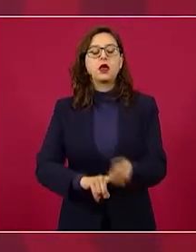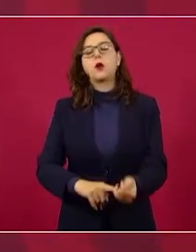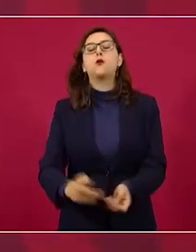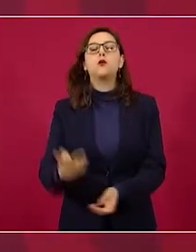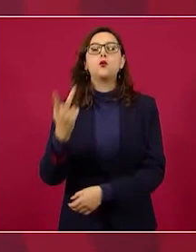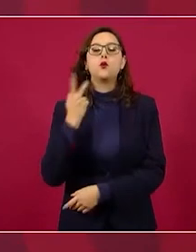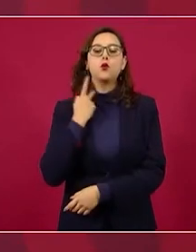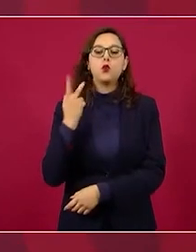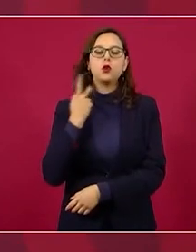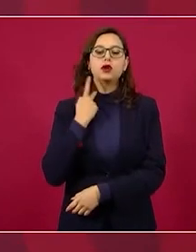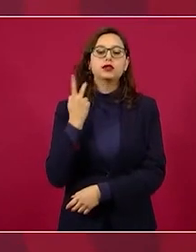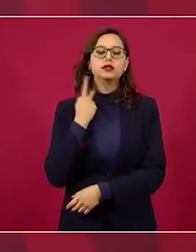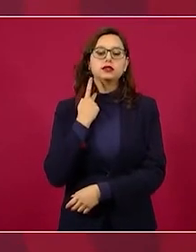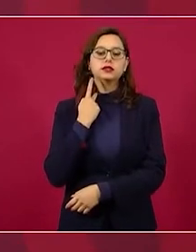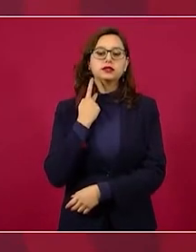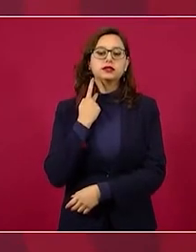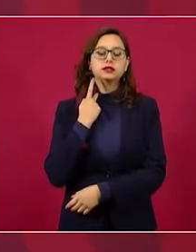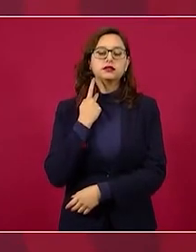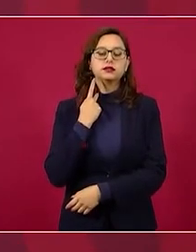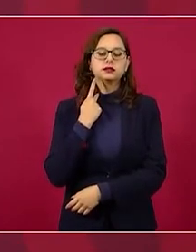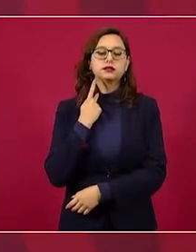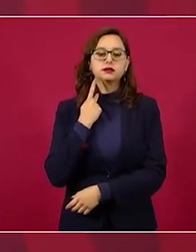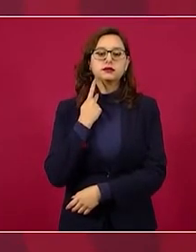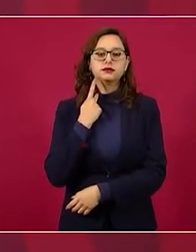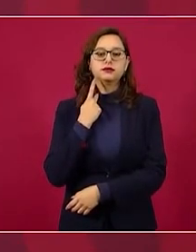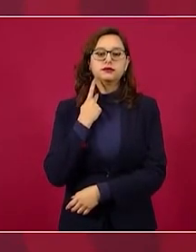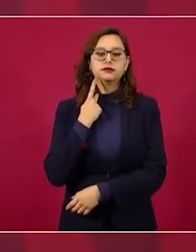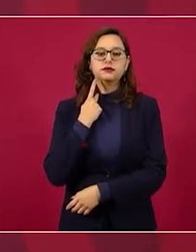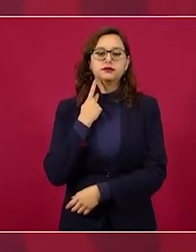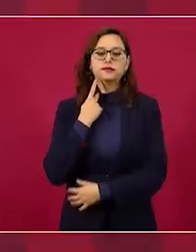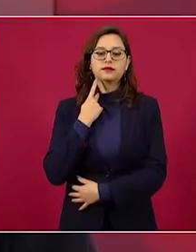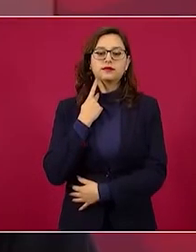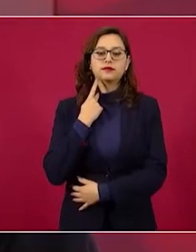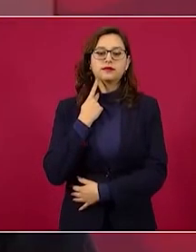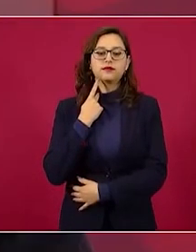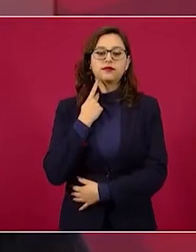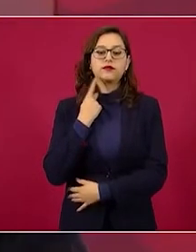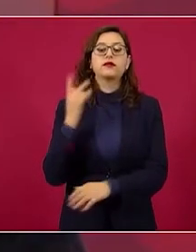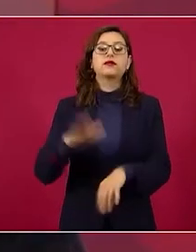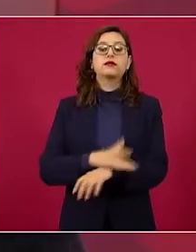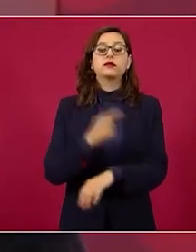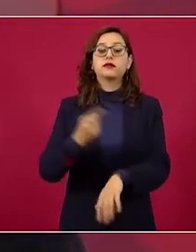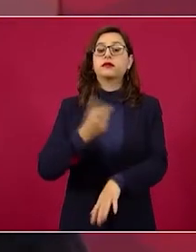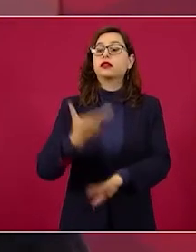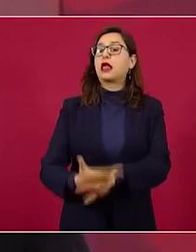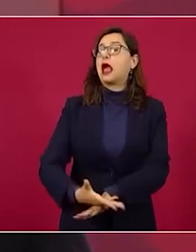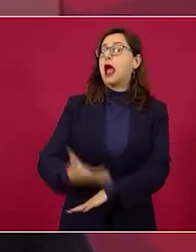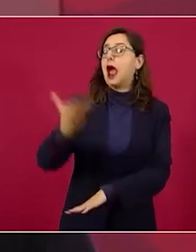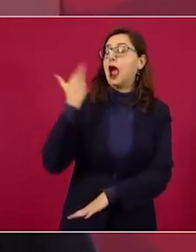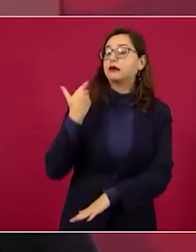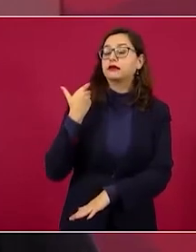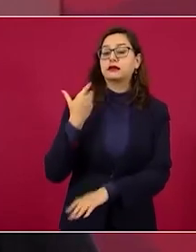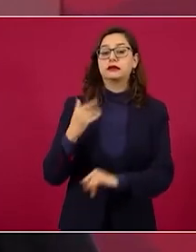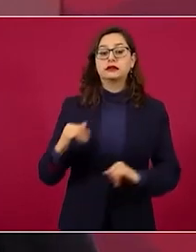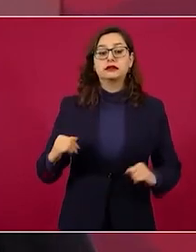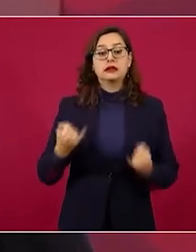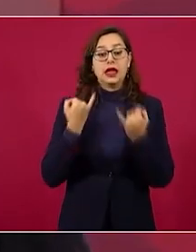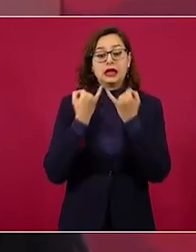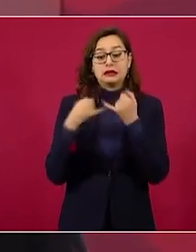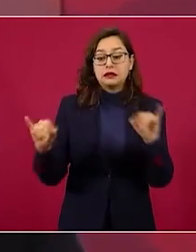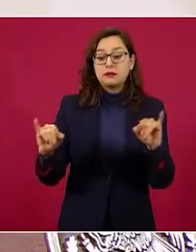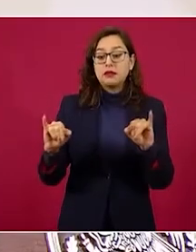porque la transformación de independencia pues costó